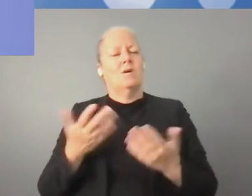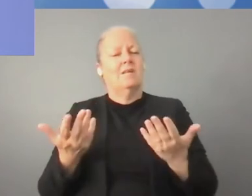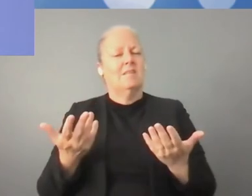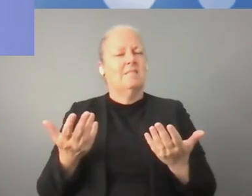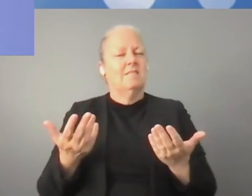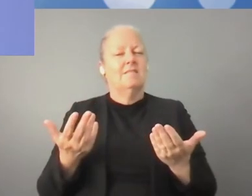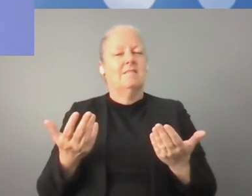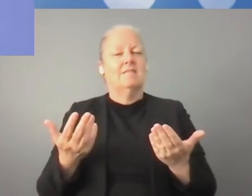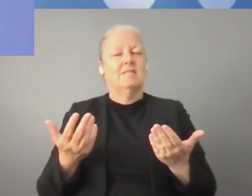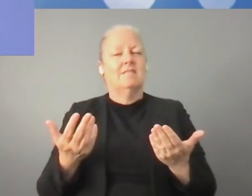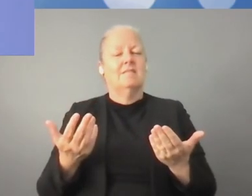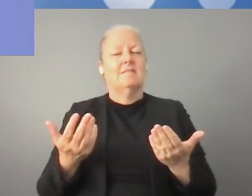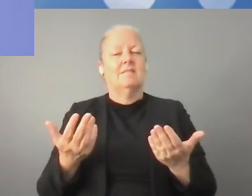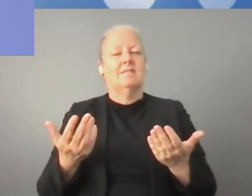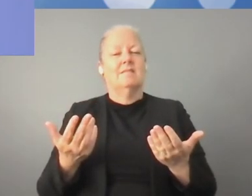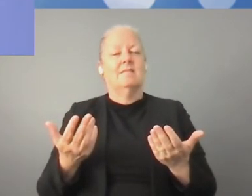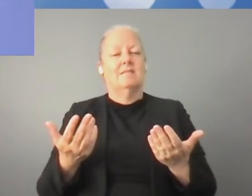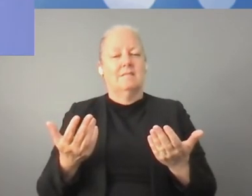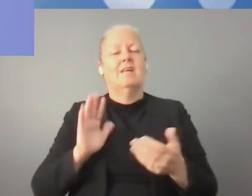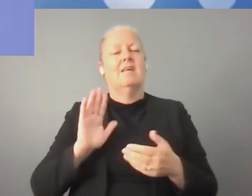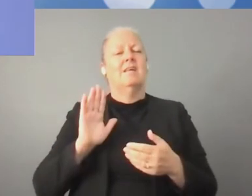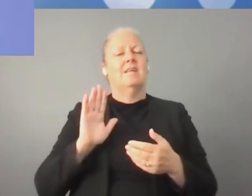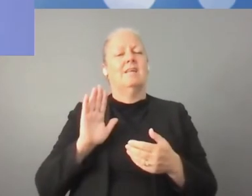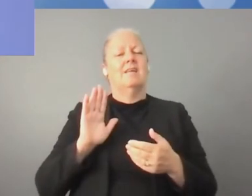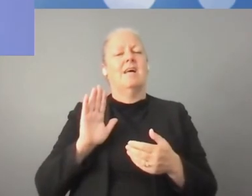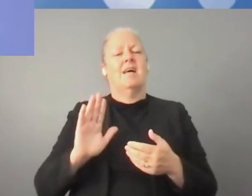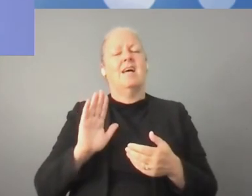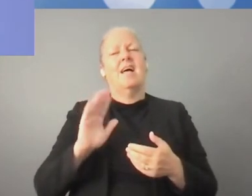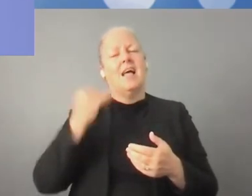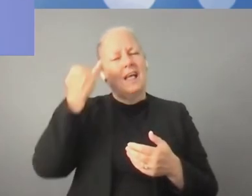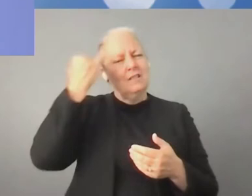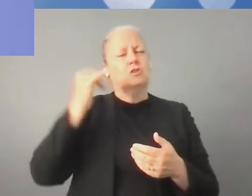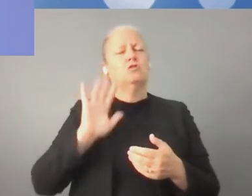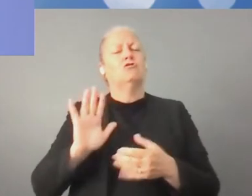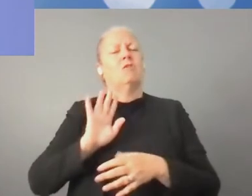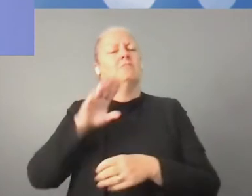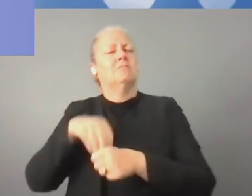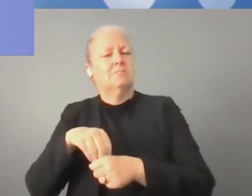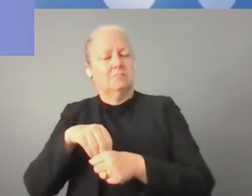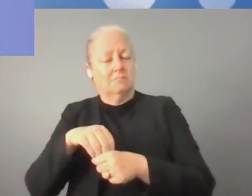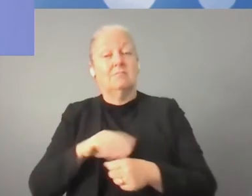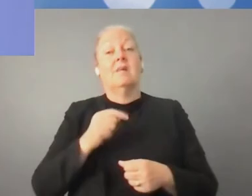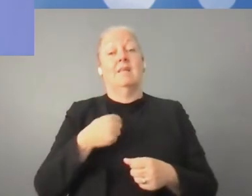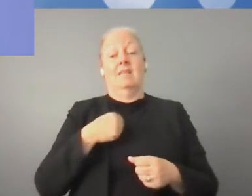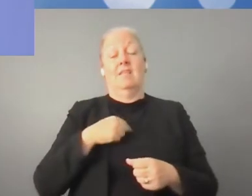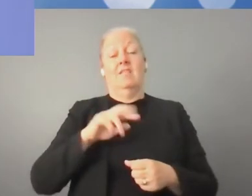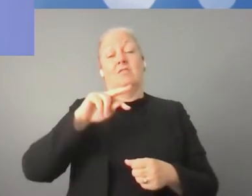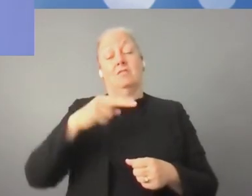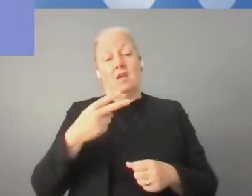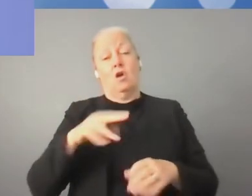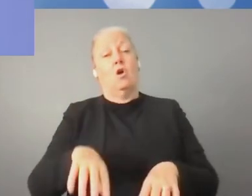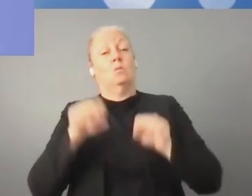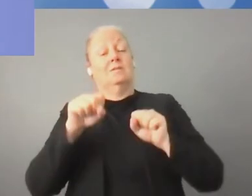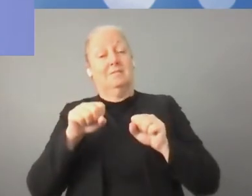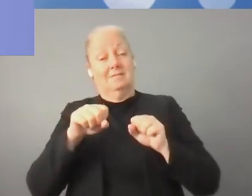desde los primeros momentos de la cooperación de las empresas con el Banco Nacional,